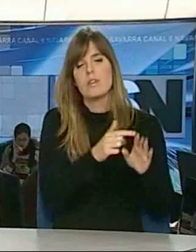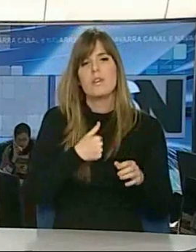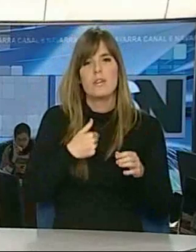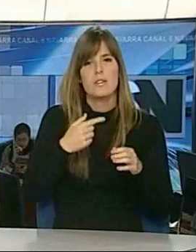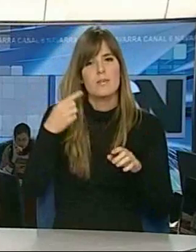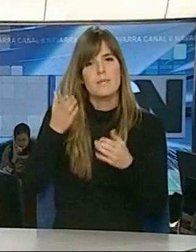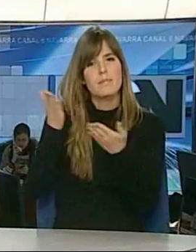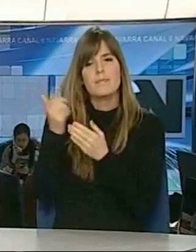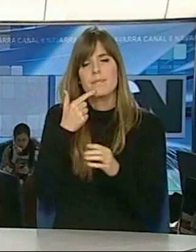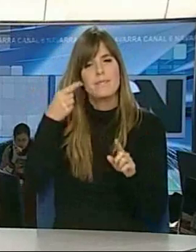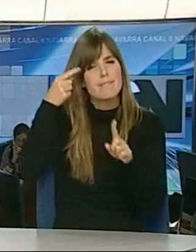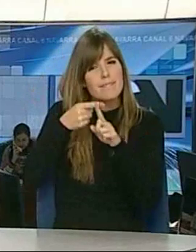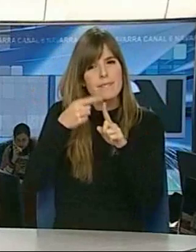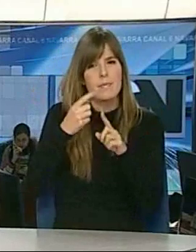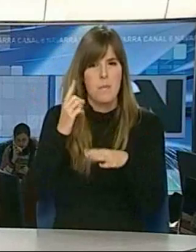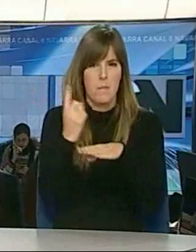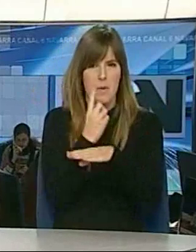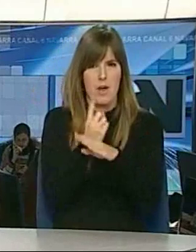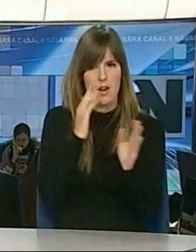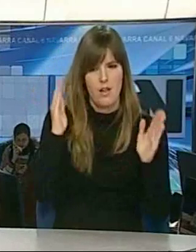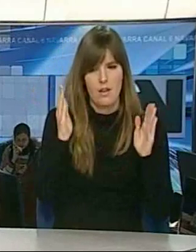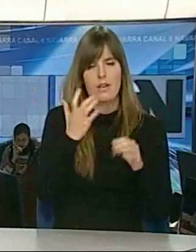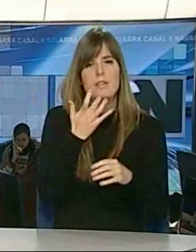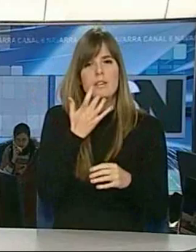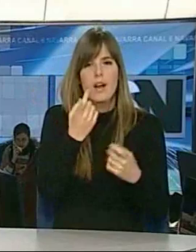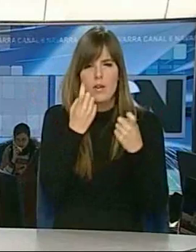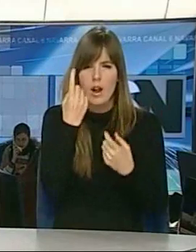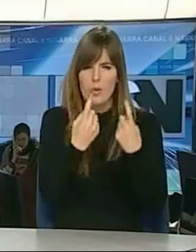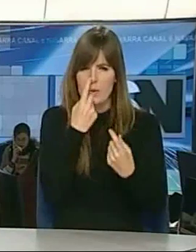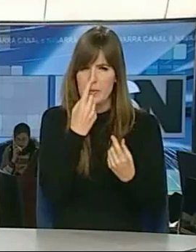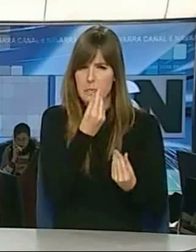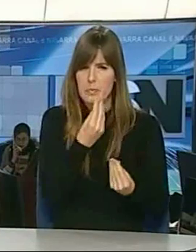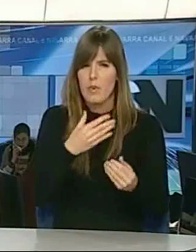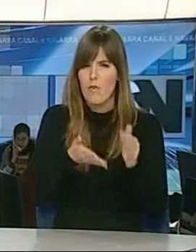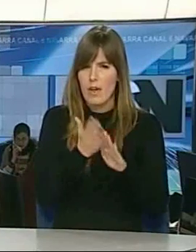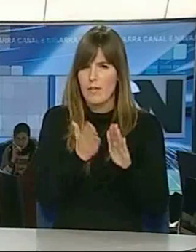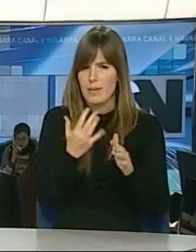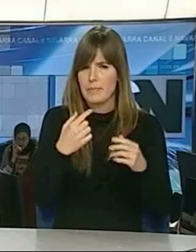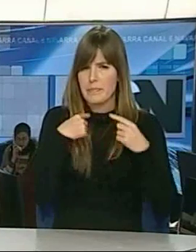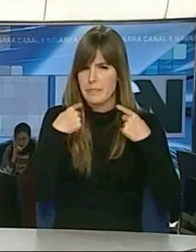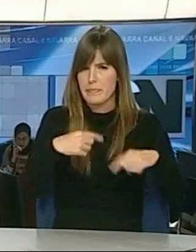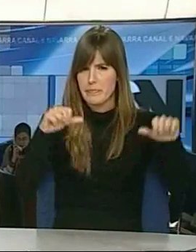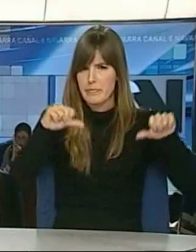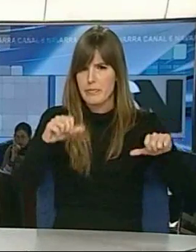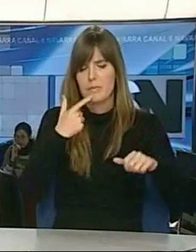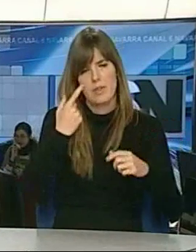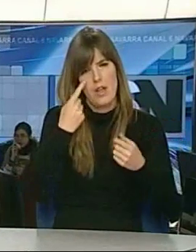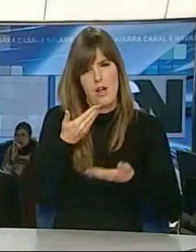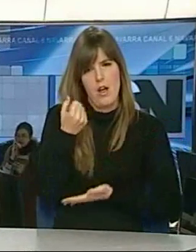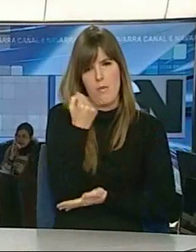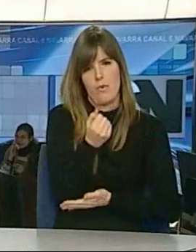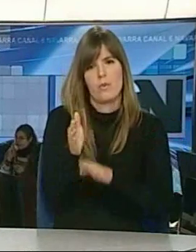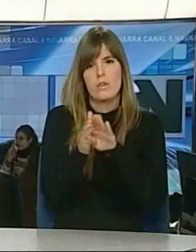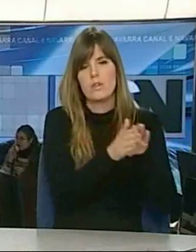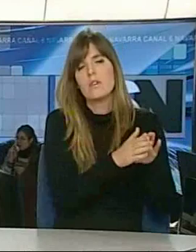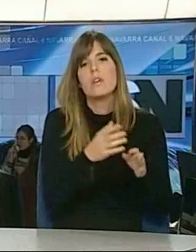los alumnos que ya apuntan maneras de fracaso escolar. Creemos que es bueno diversificar antes porque hay gente